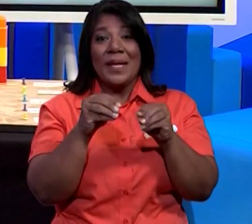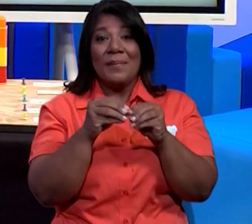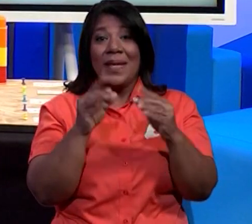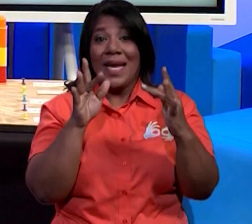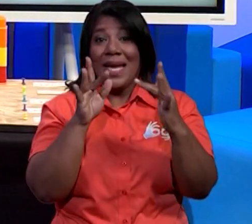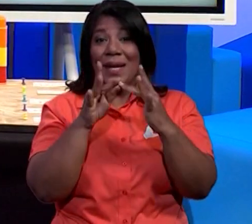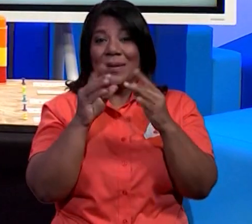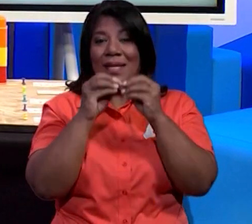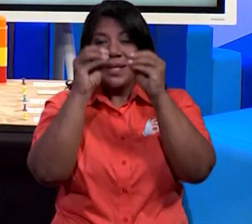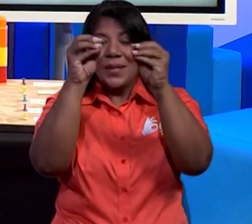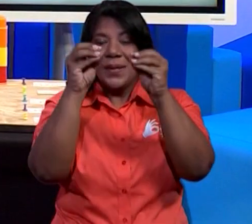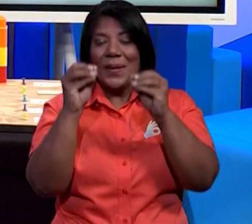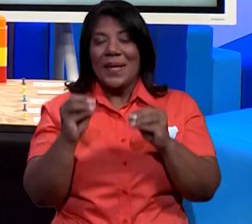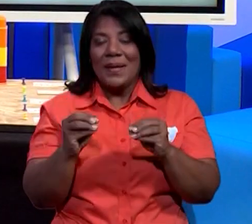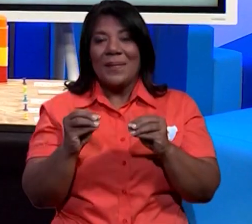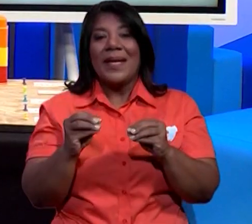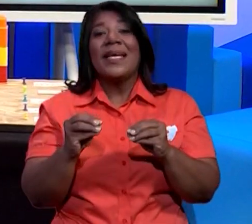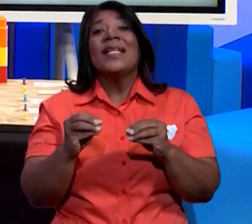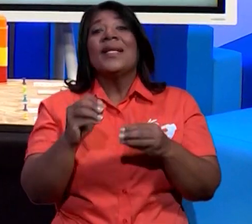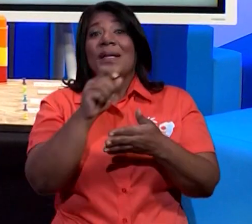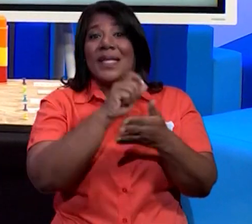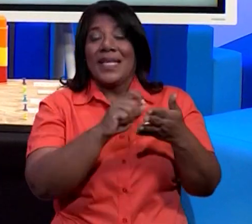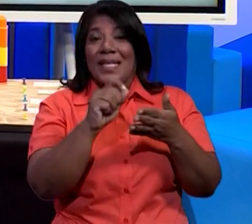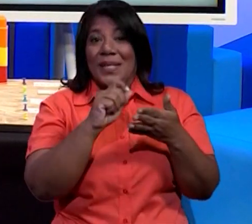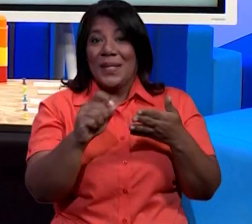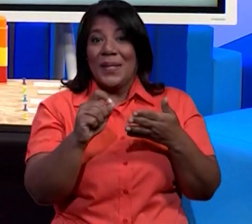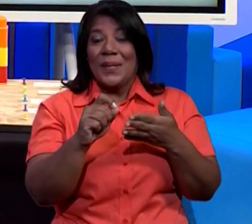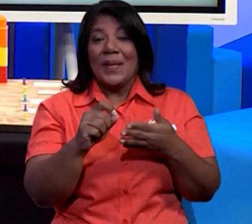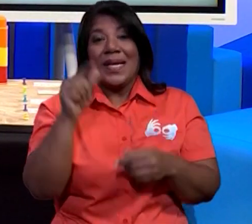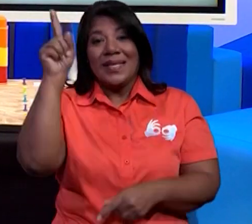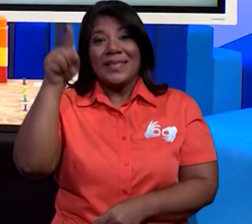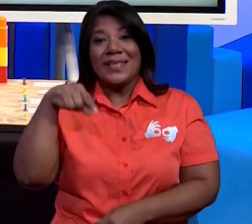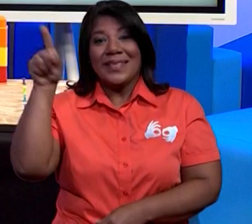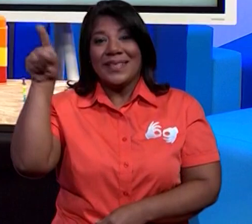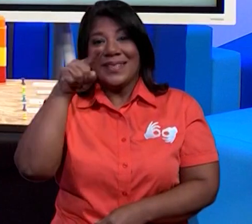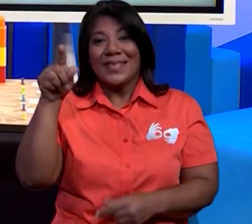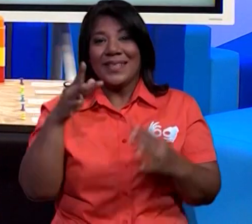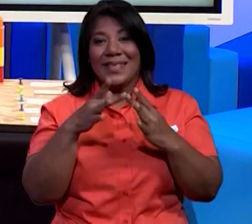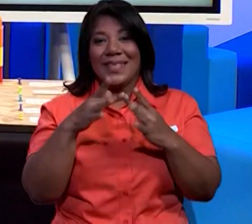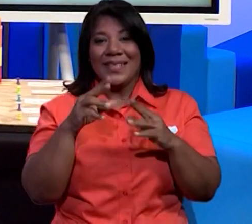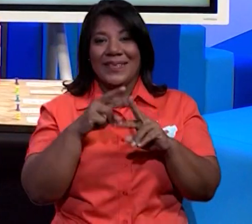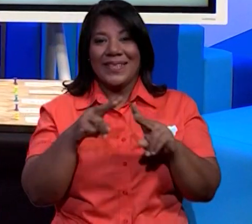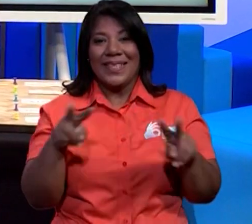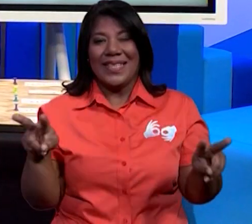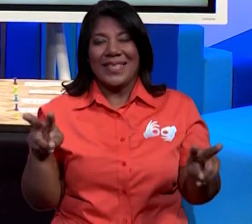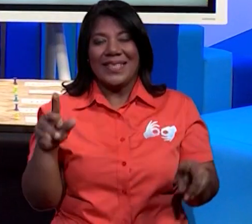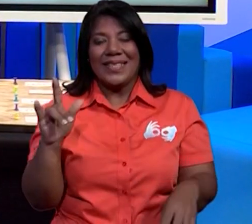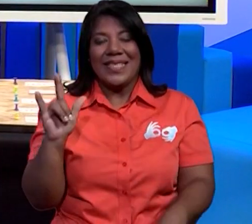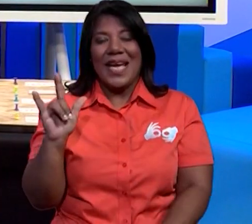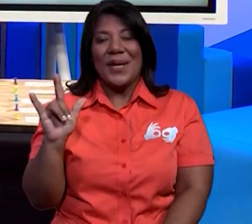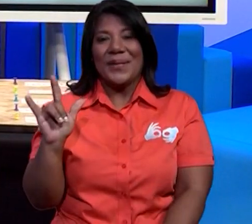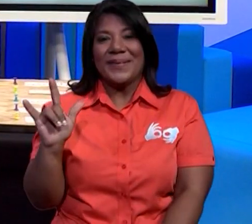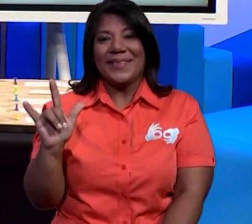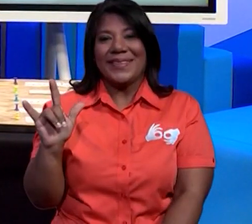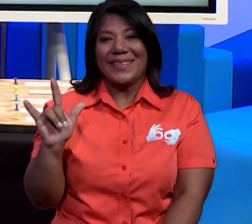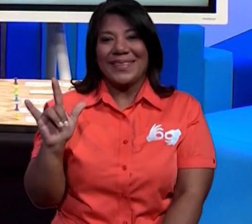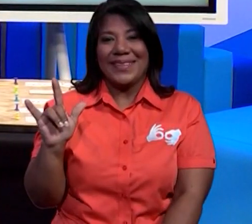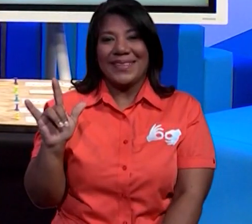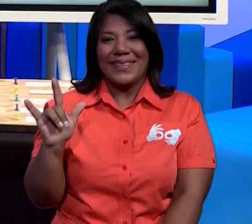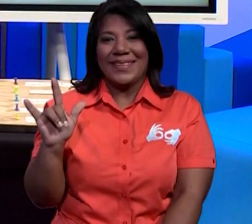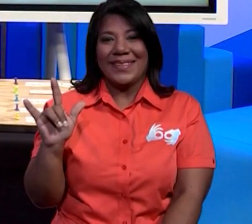en cada escuela. Y padre de familia, no se te olvide que la estrella se conecta con la diversidad. Hasta la próxima.